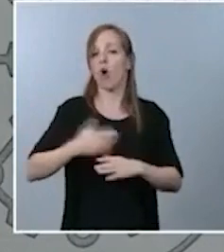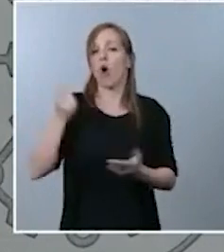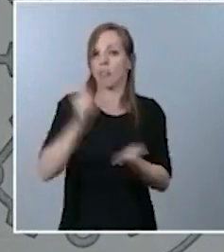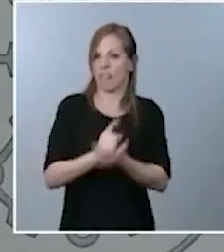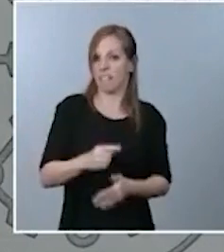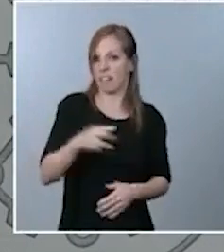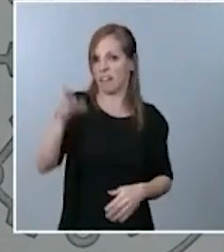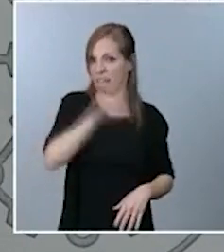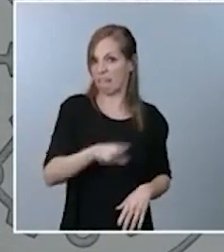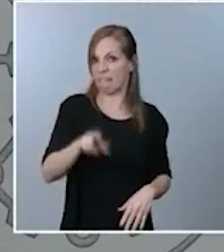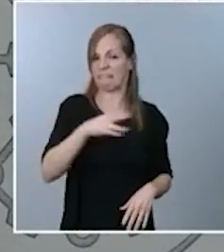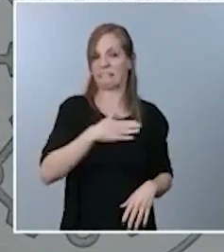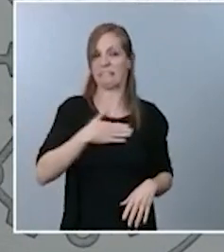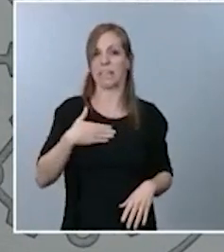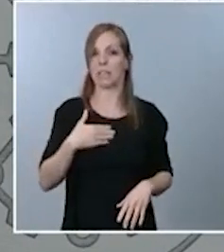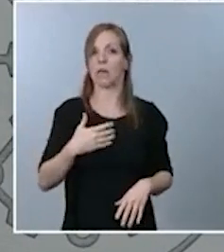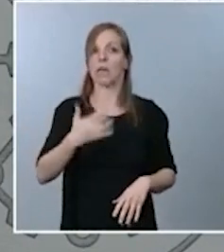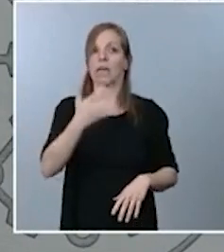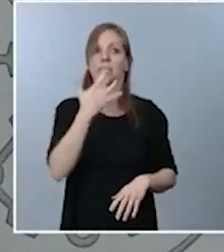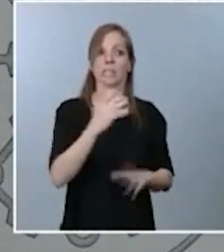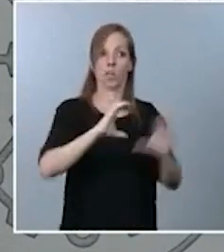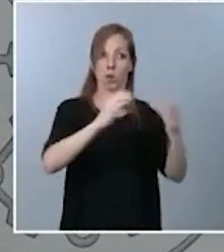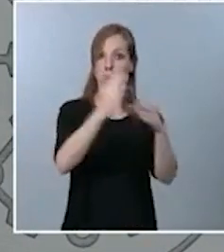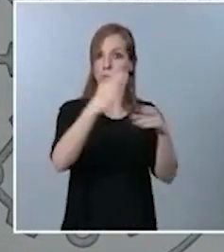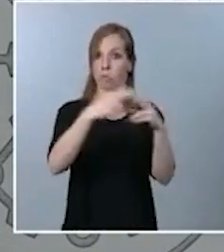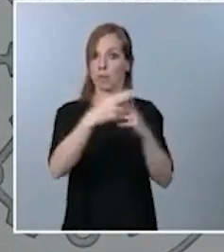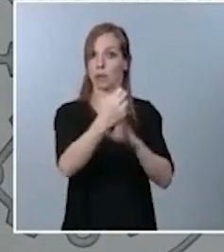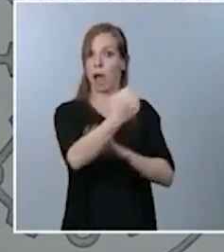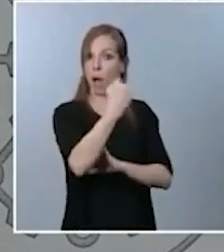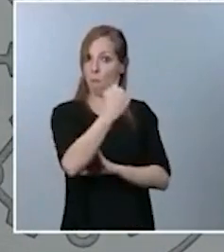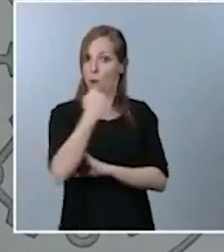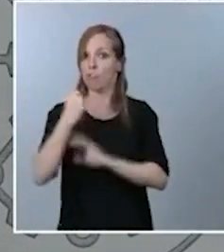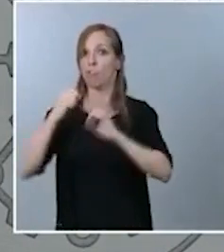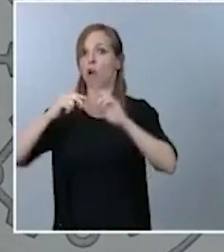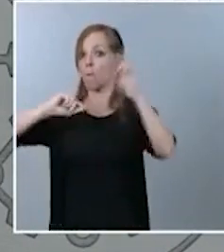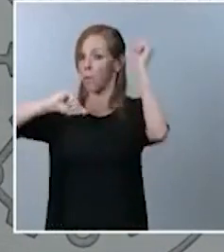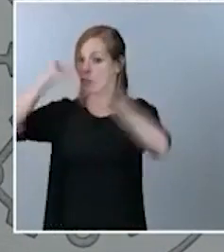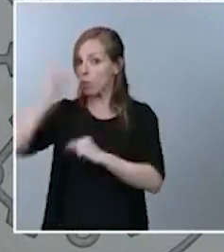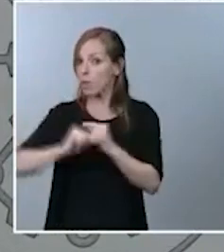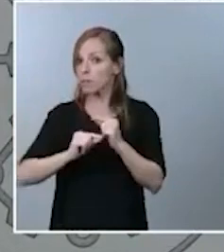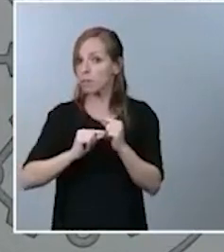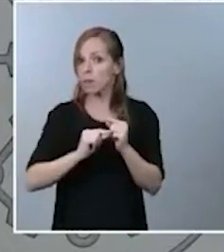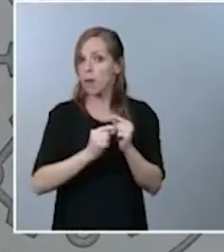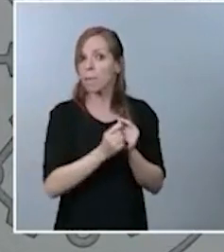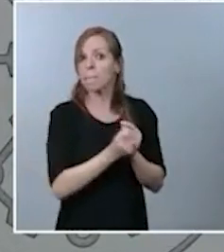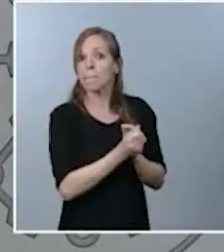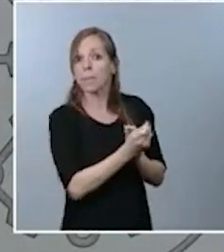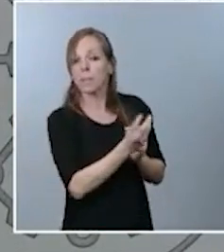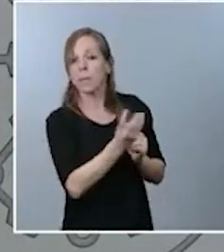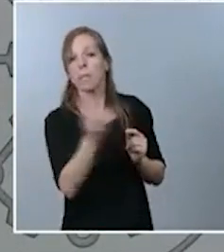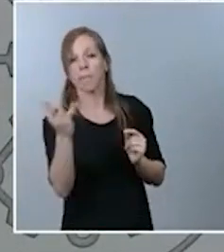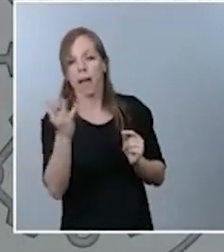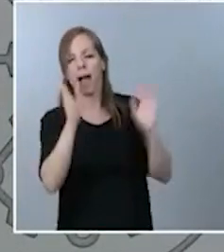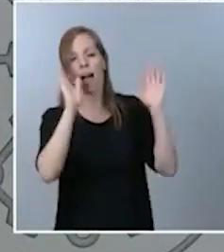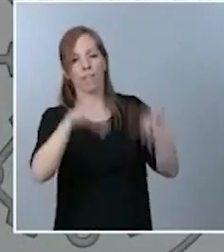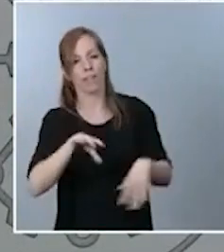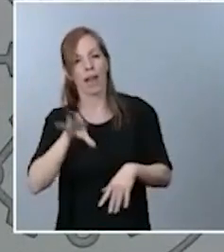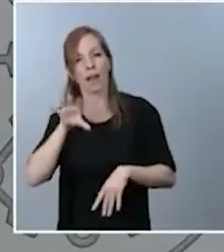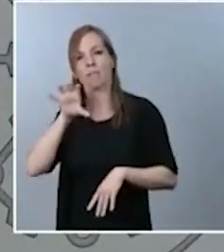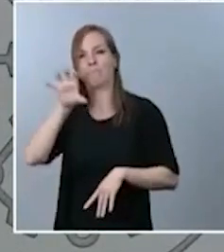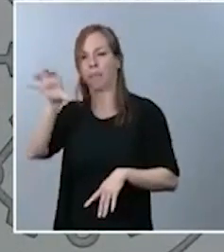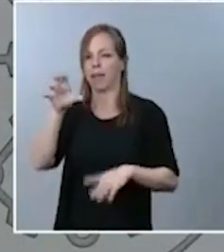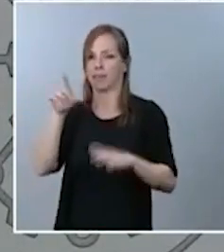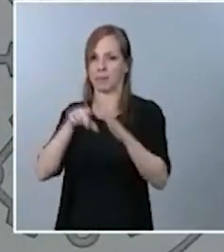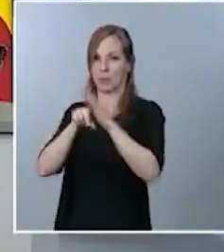más apoyen este proyecto de presupuesto, mucho mejor para este país, mucho mejor para el conjunto de los ciudadanos.